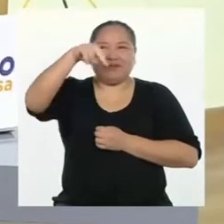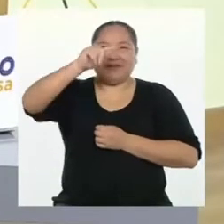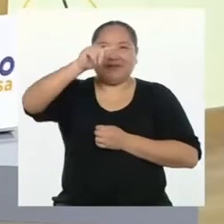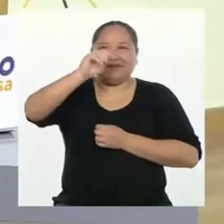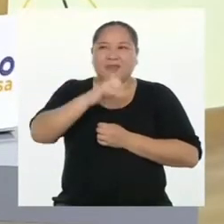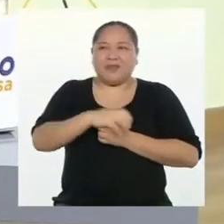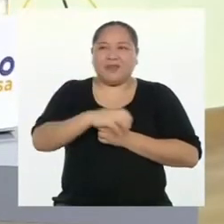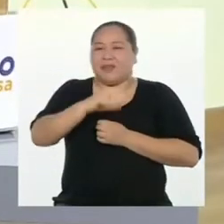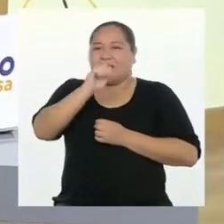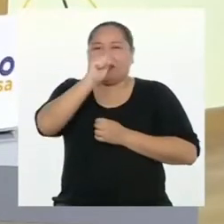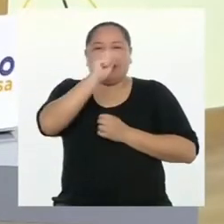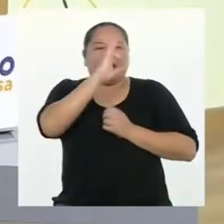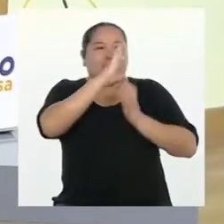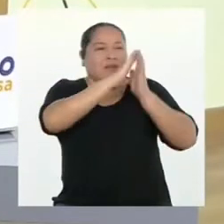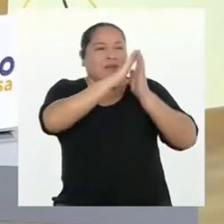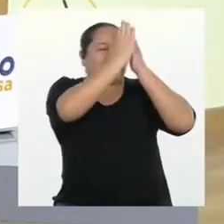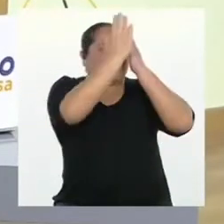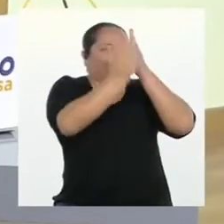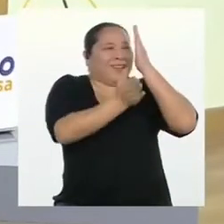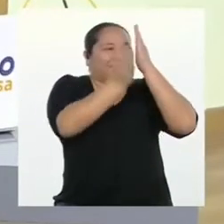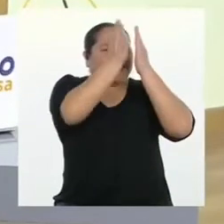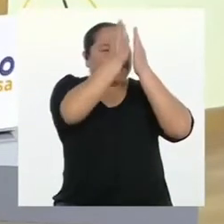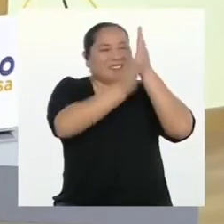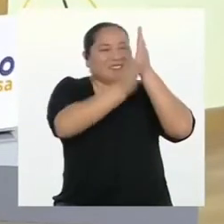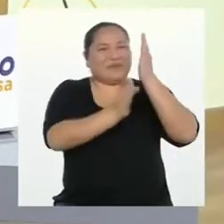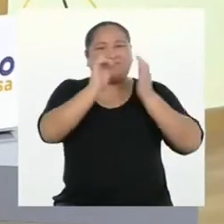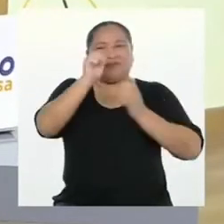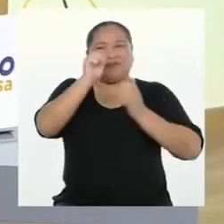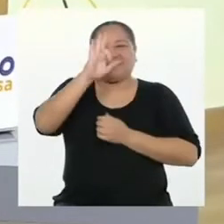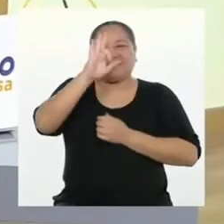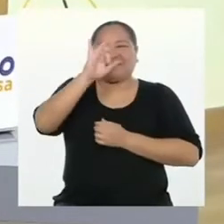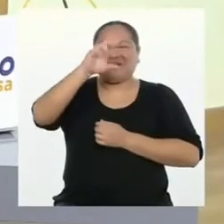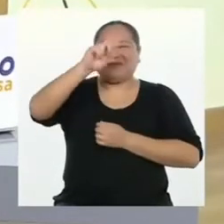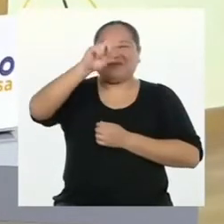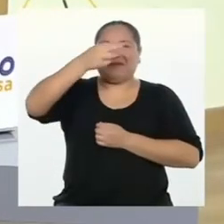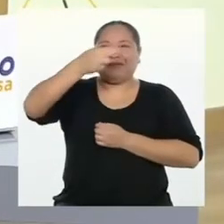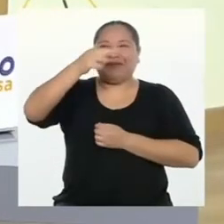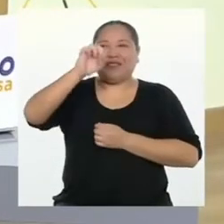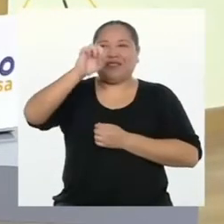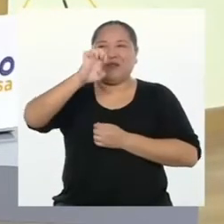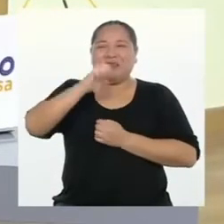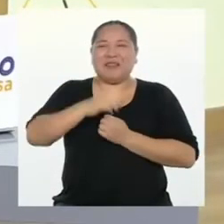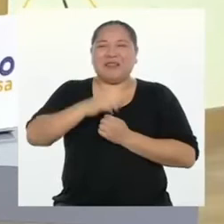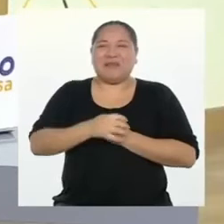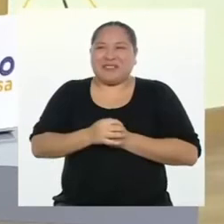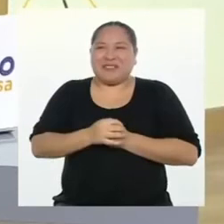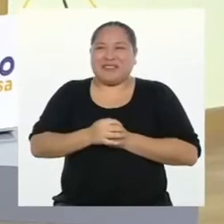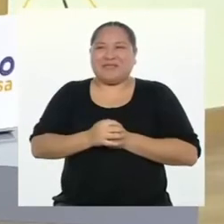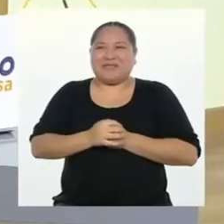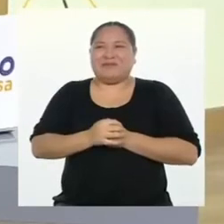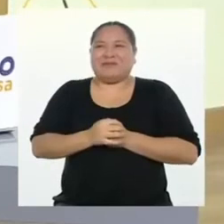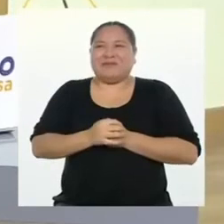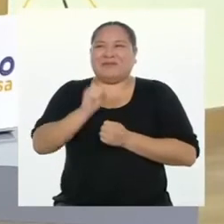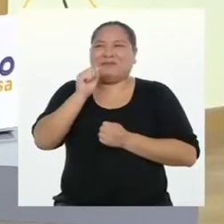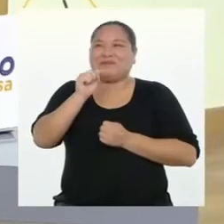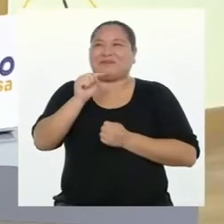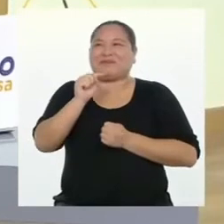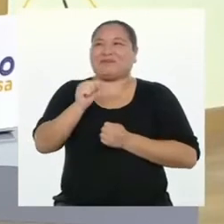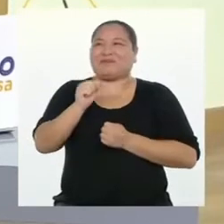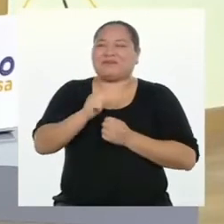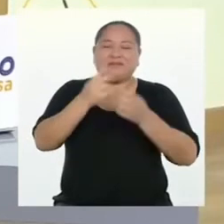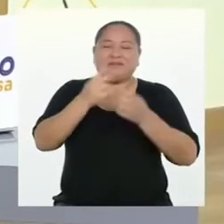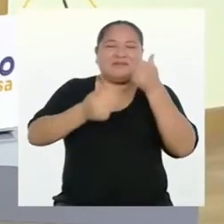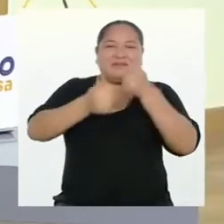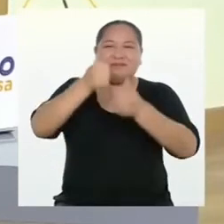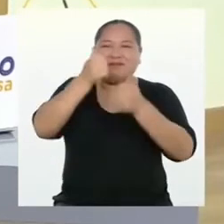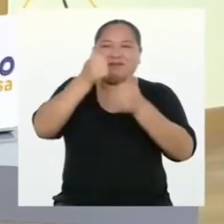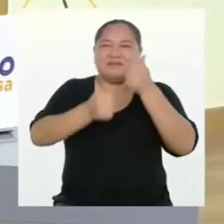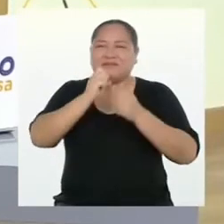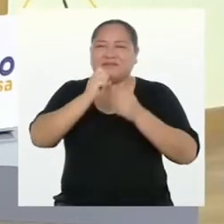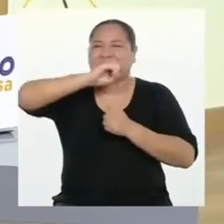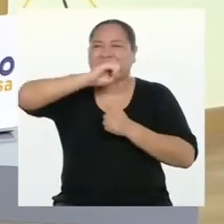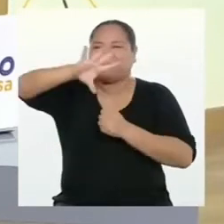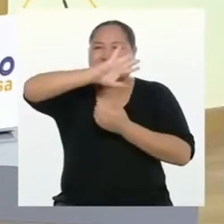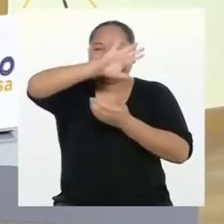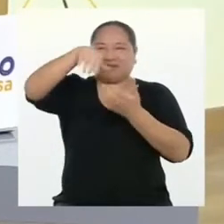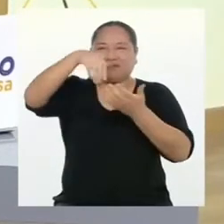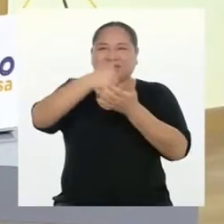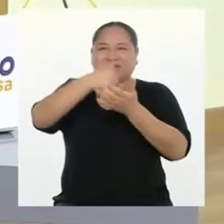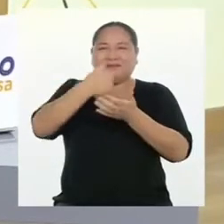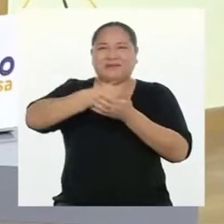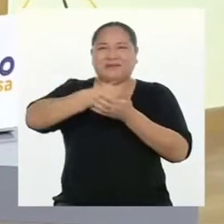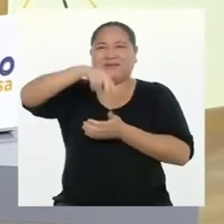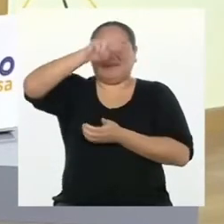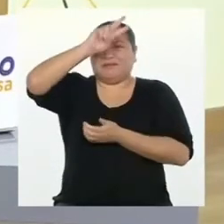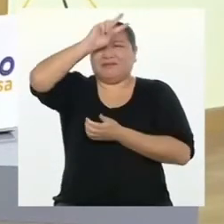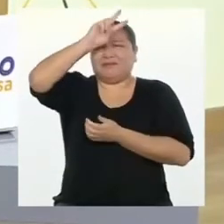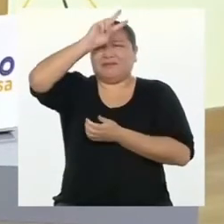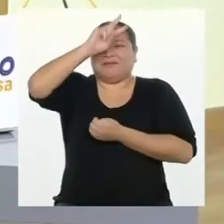Volante, afiche o tarjeta. ¿Cuál elegir? ¿Cuál será la más adecuada para decirle a todo el Perú que